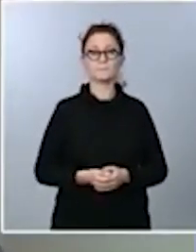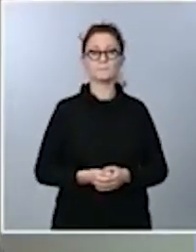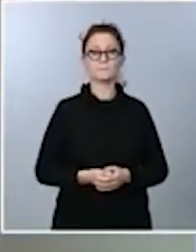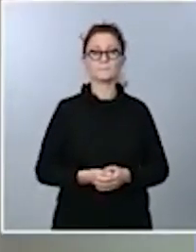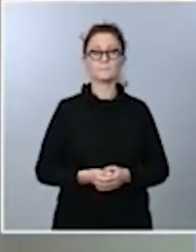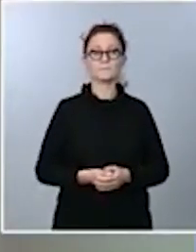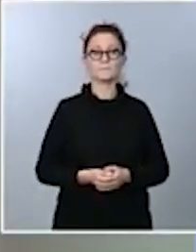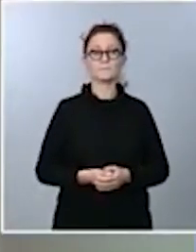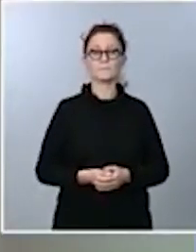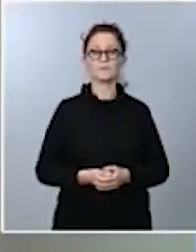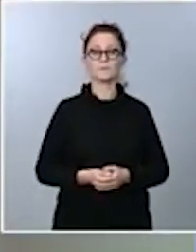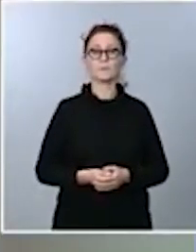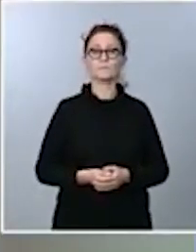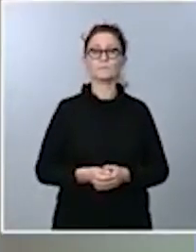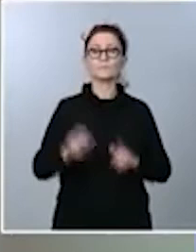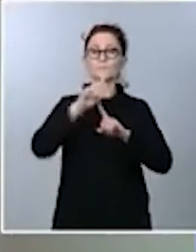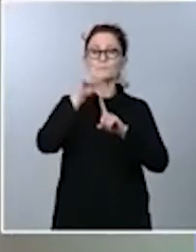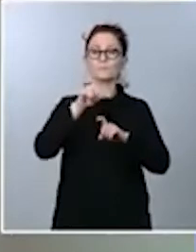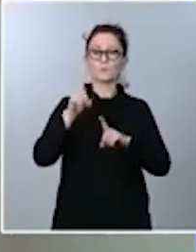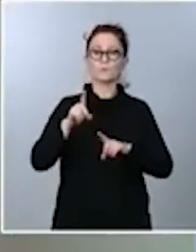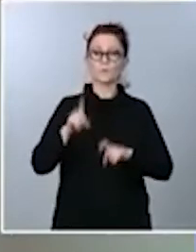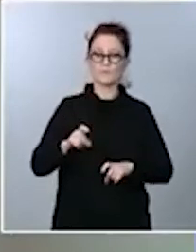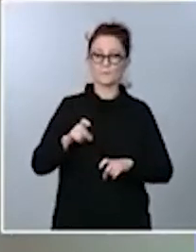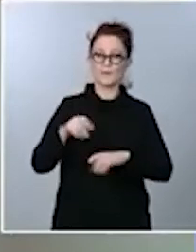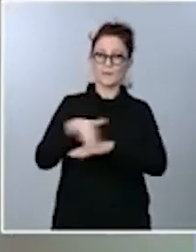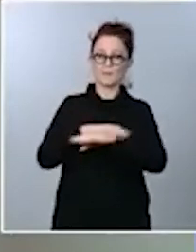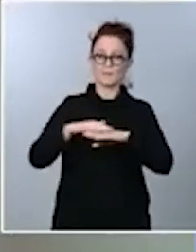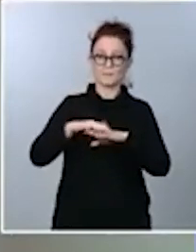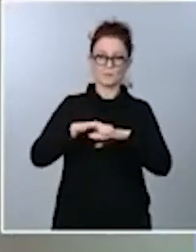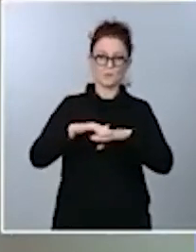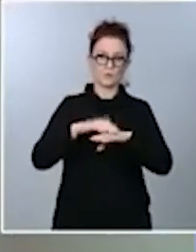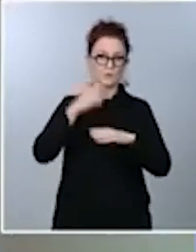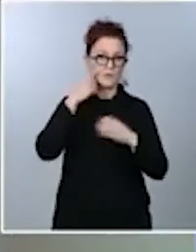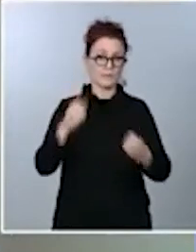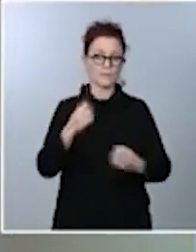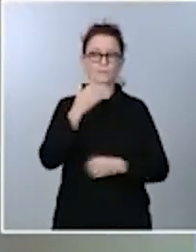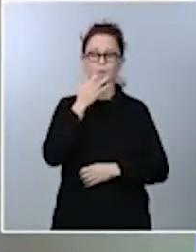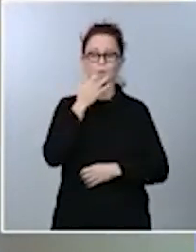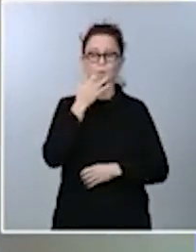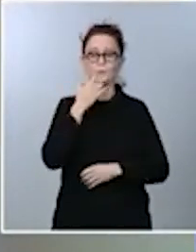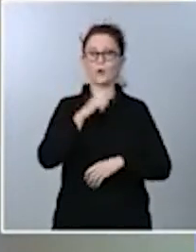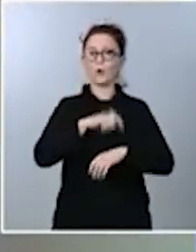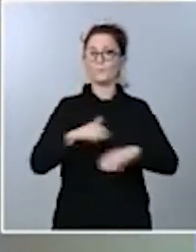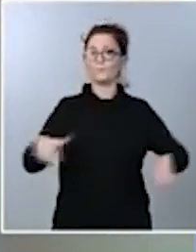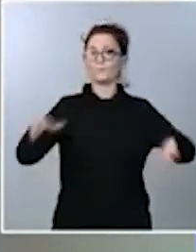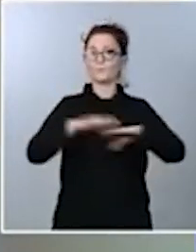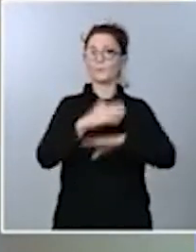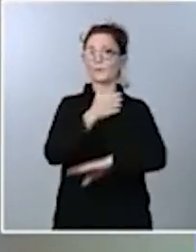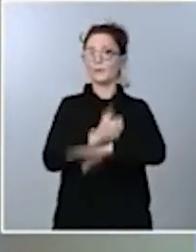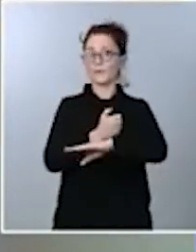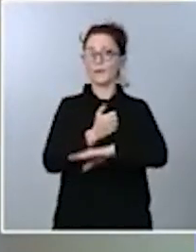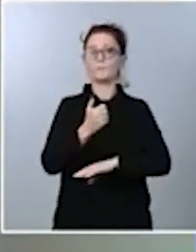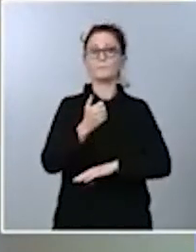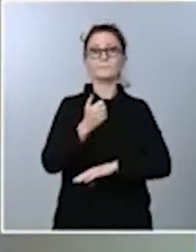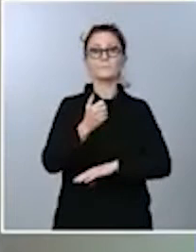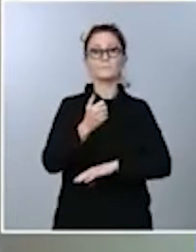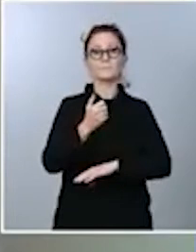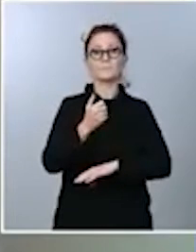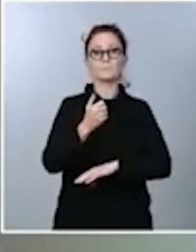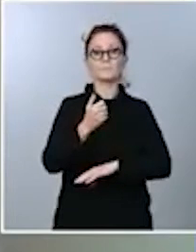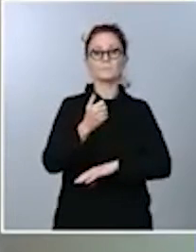para el ministro de Sanidad. Respecto al toque de queda, ¿tendría que aprobarse a través del Consejo